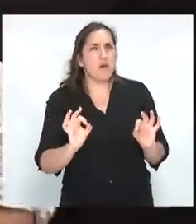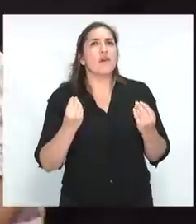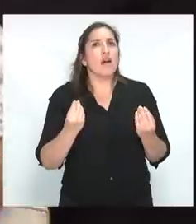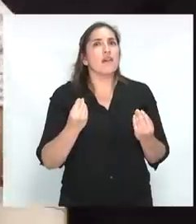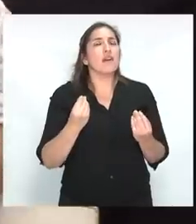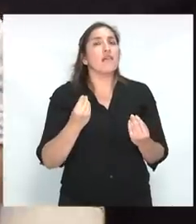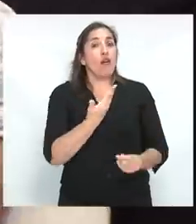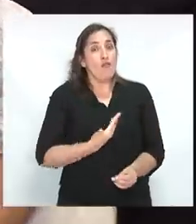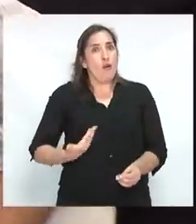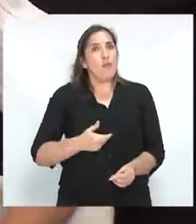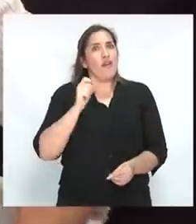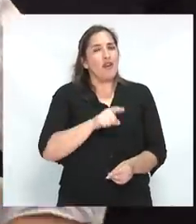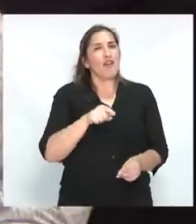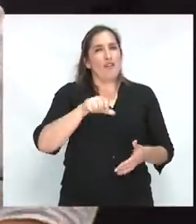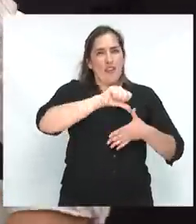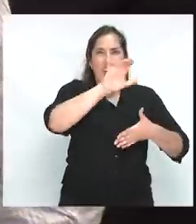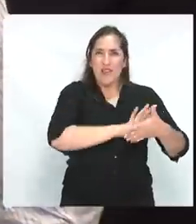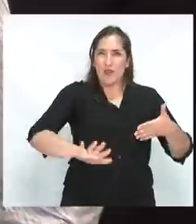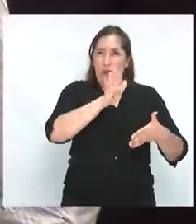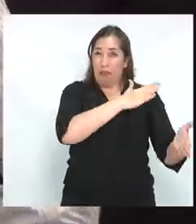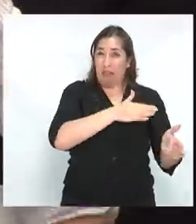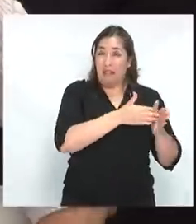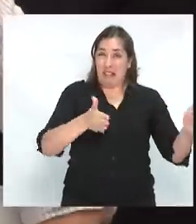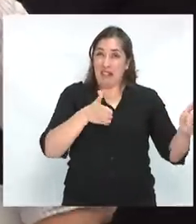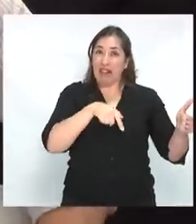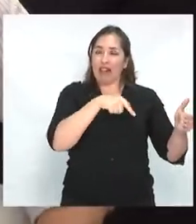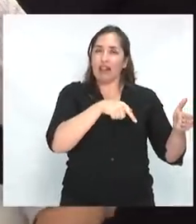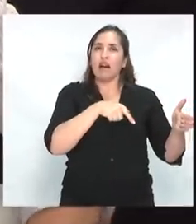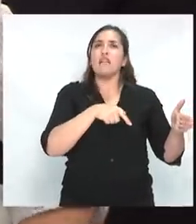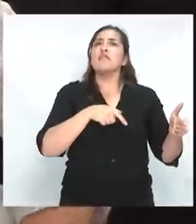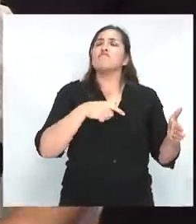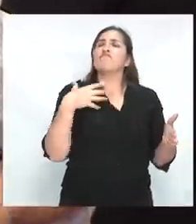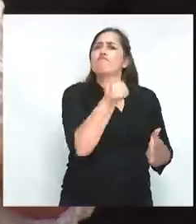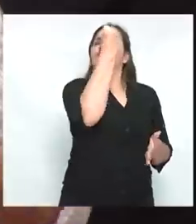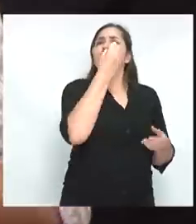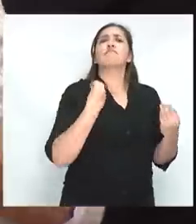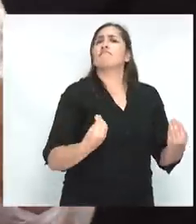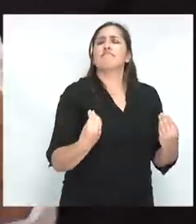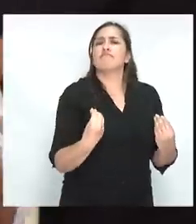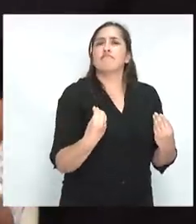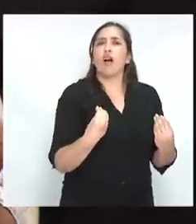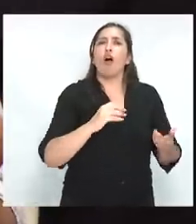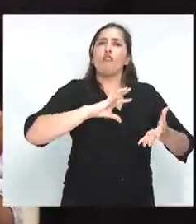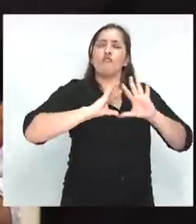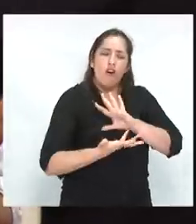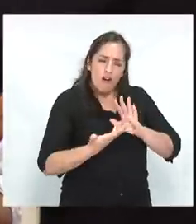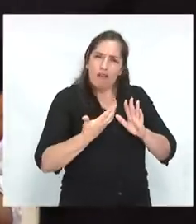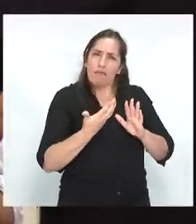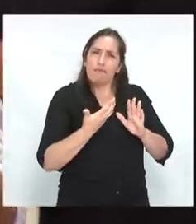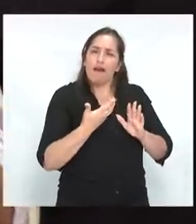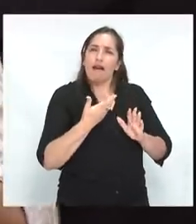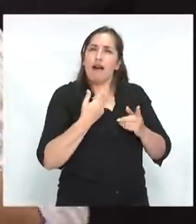virtudes de los gobiernos progresistas latinoamericanos es haber formado o haber impulsado formas alternativas